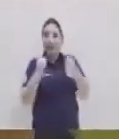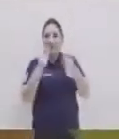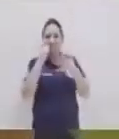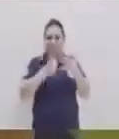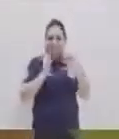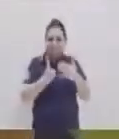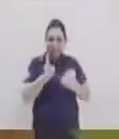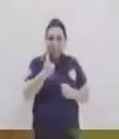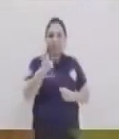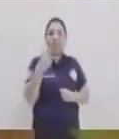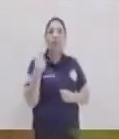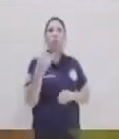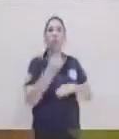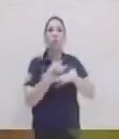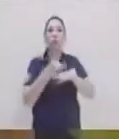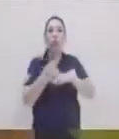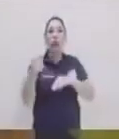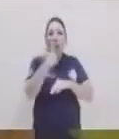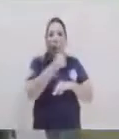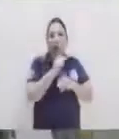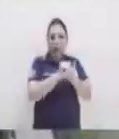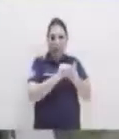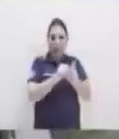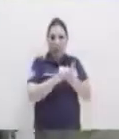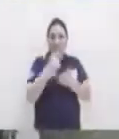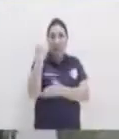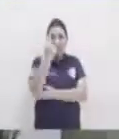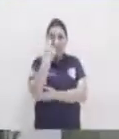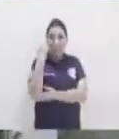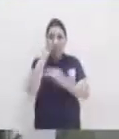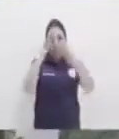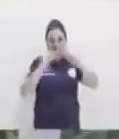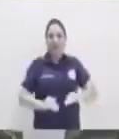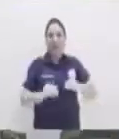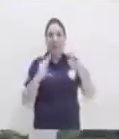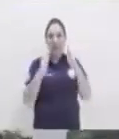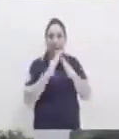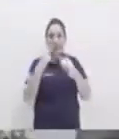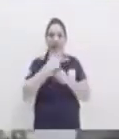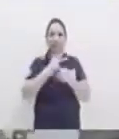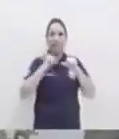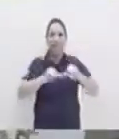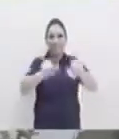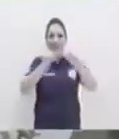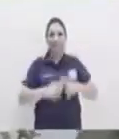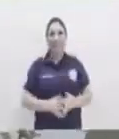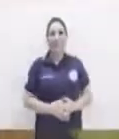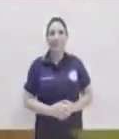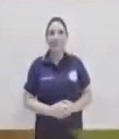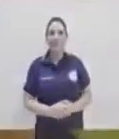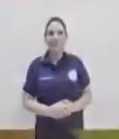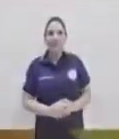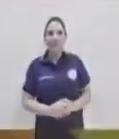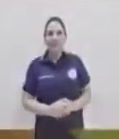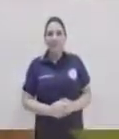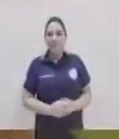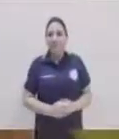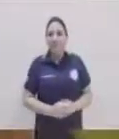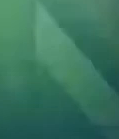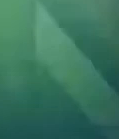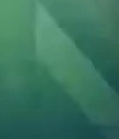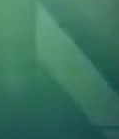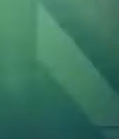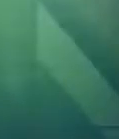manos, hacerlo constantemente y utilizar bastante agua y jabón. Pero lo más importante, recuerden que Guatemala no se detiene.